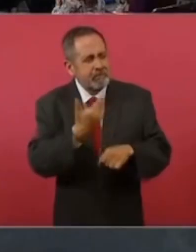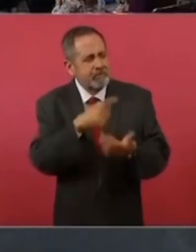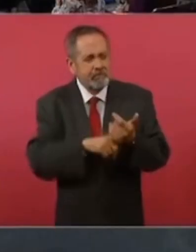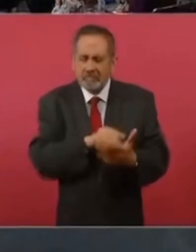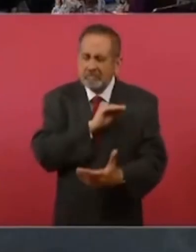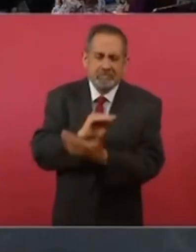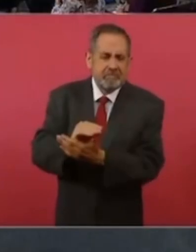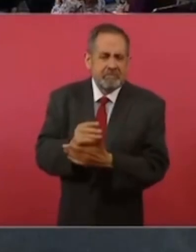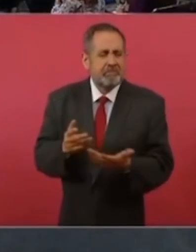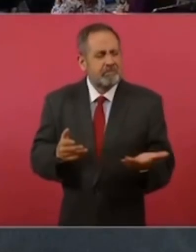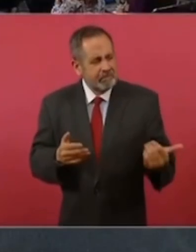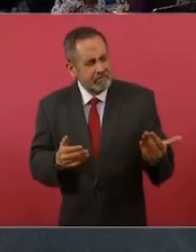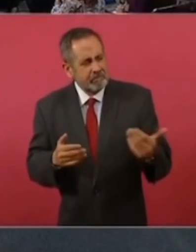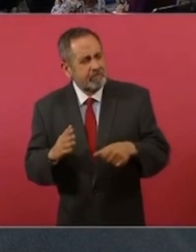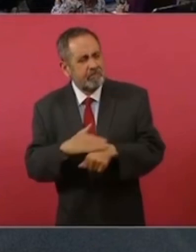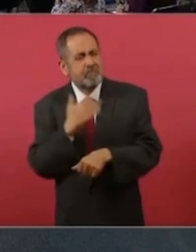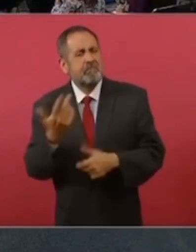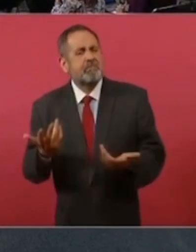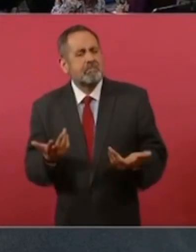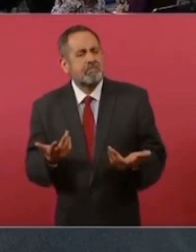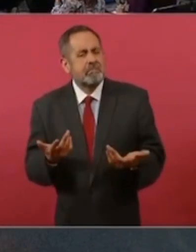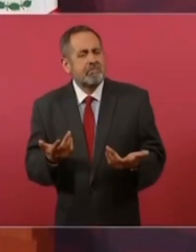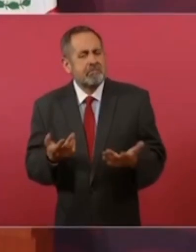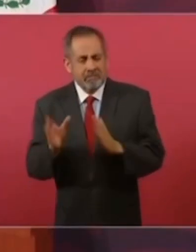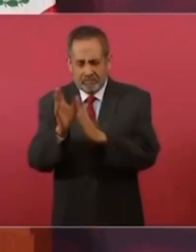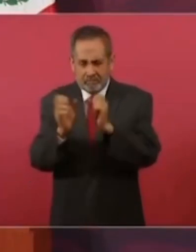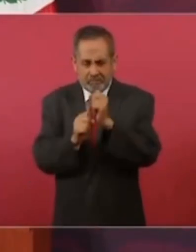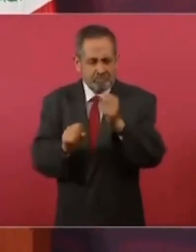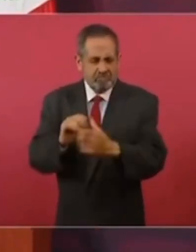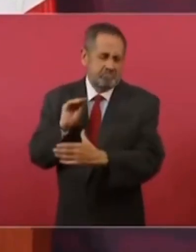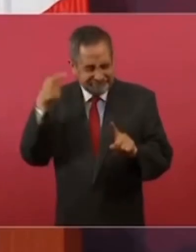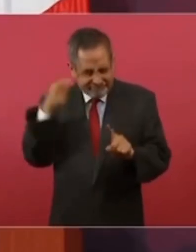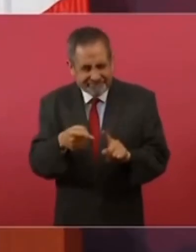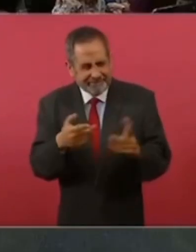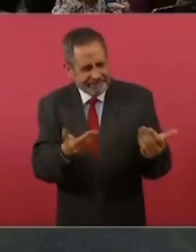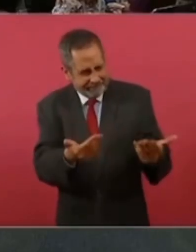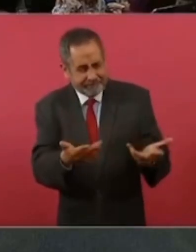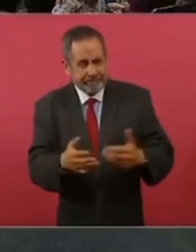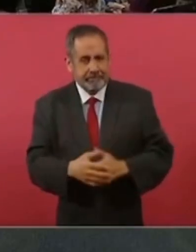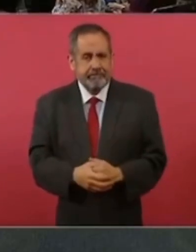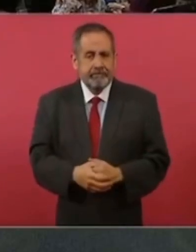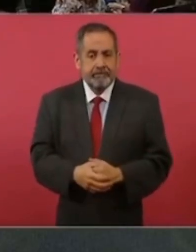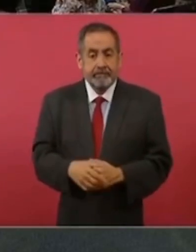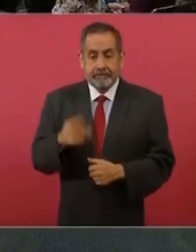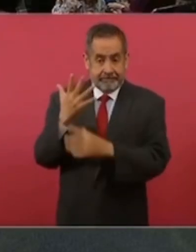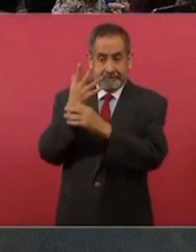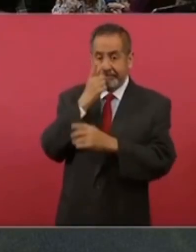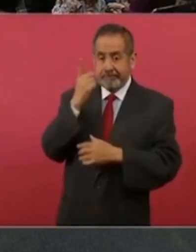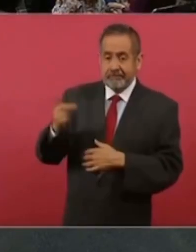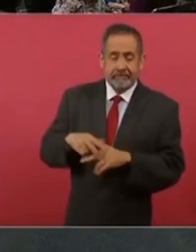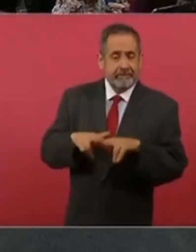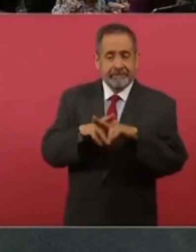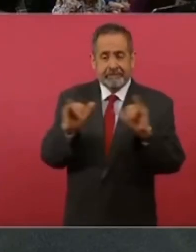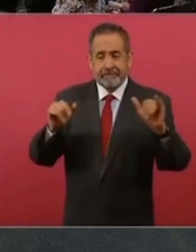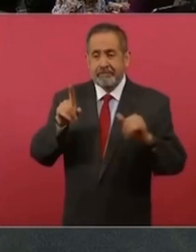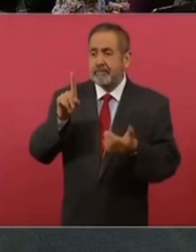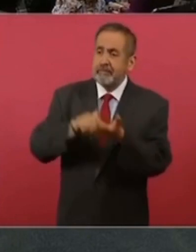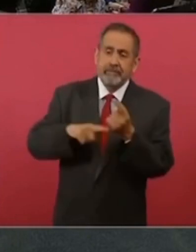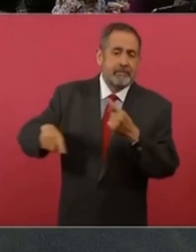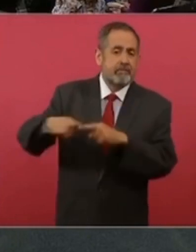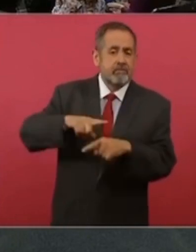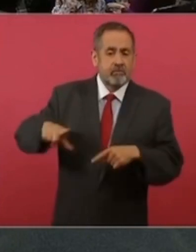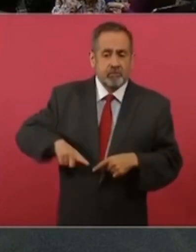qué no respetan la Constitución? Ningún servidor público podrá recibir